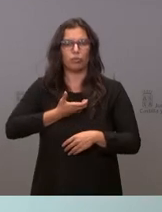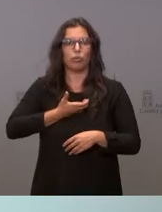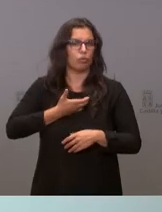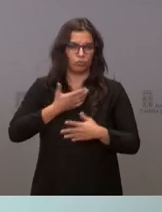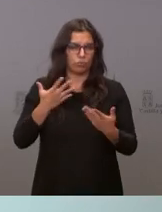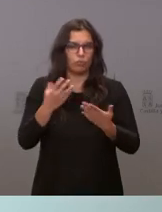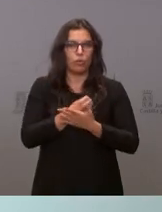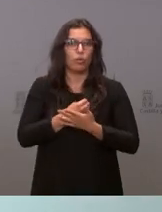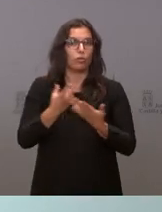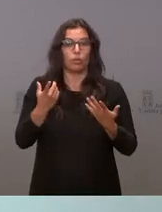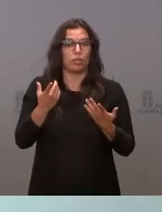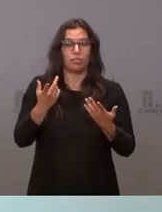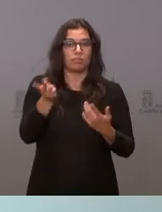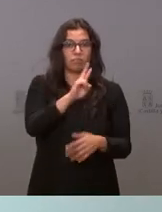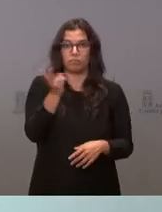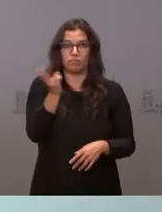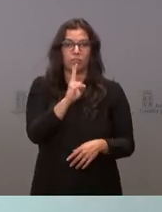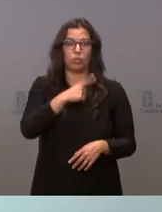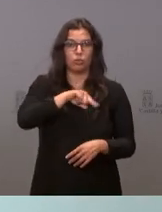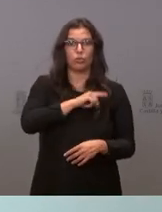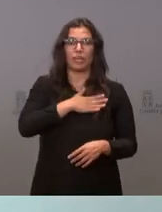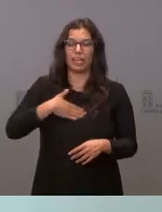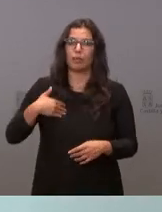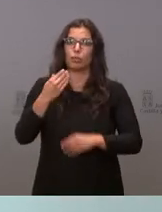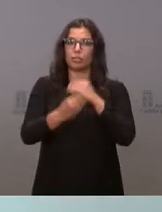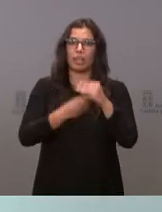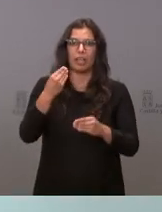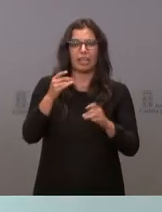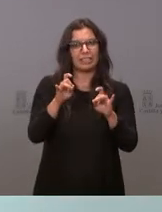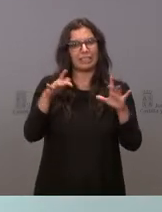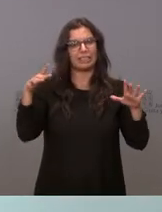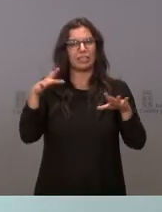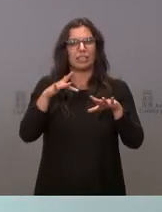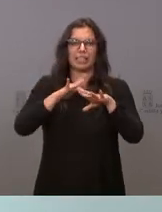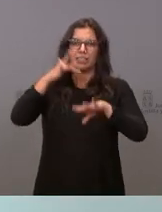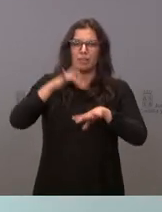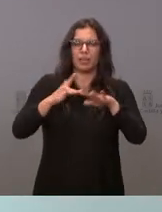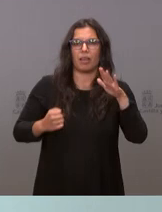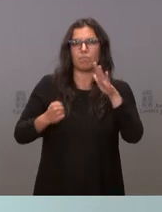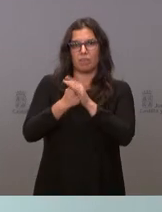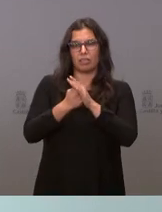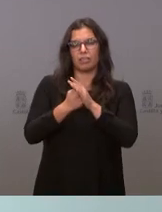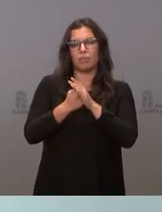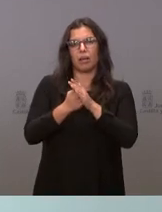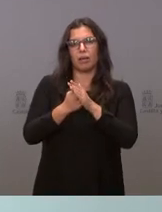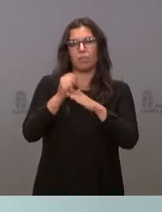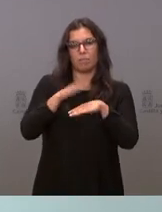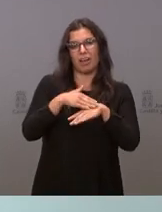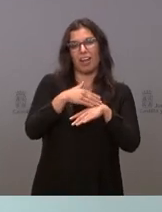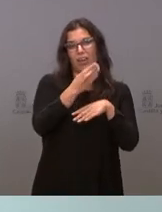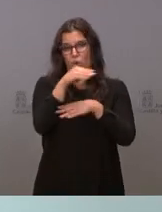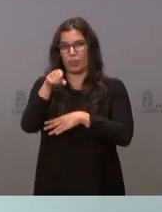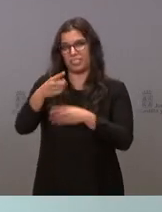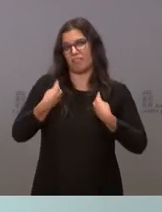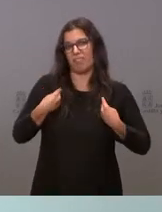tanto en un sentido como en otro queremos actuar con la máxima sensibilidad respecto de los chavales que ahí